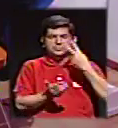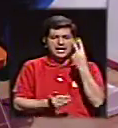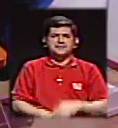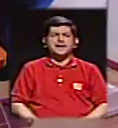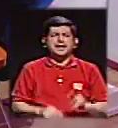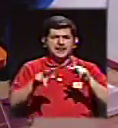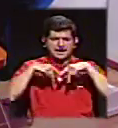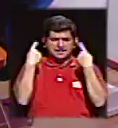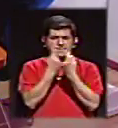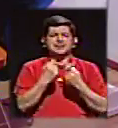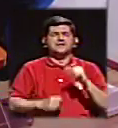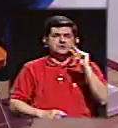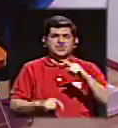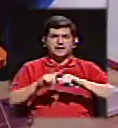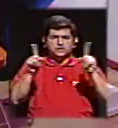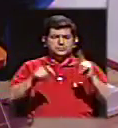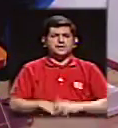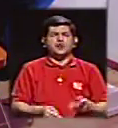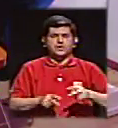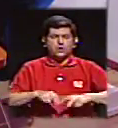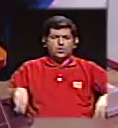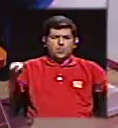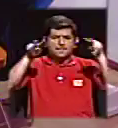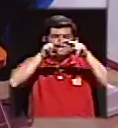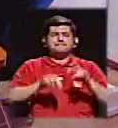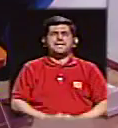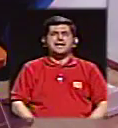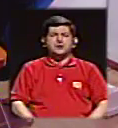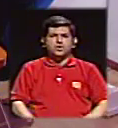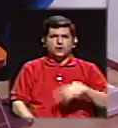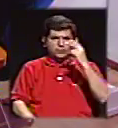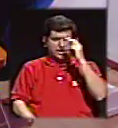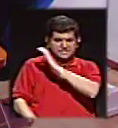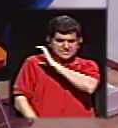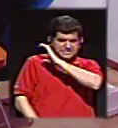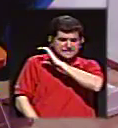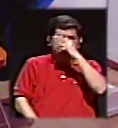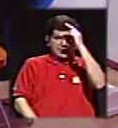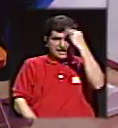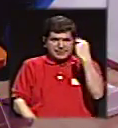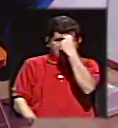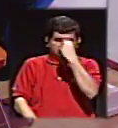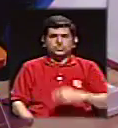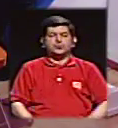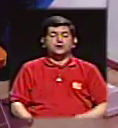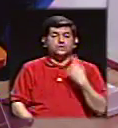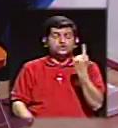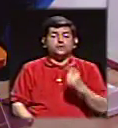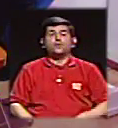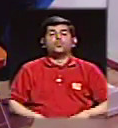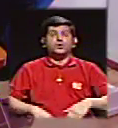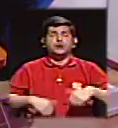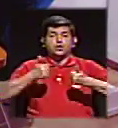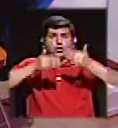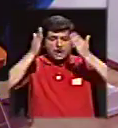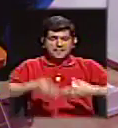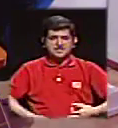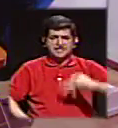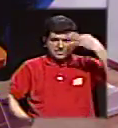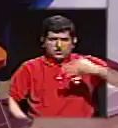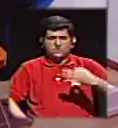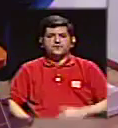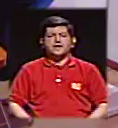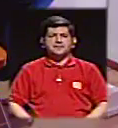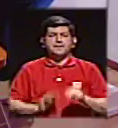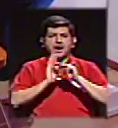partidos pequeños pero con valores familiares. católico practicante, don Edgar Manuel Chacón. Dice, el único candidato firme que le puede hacer frente